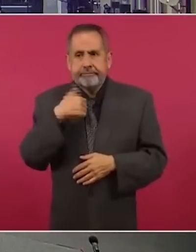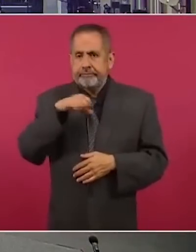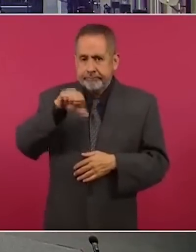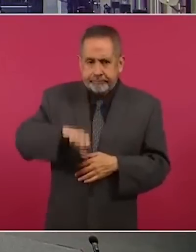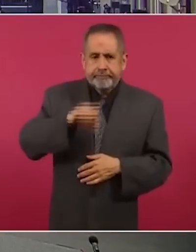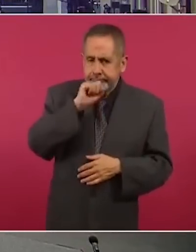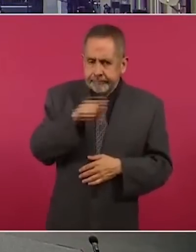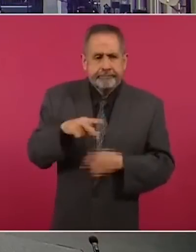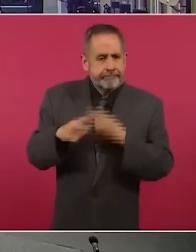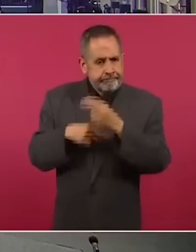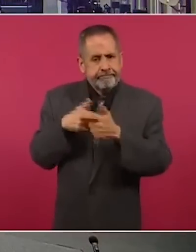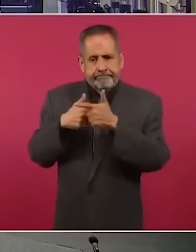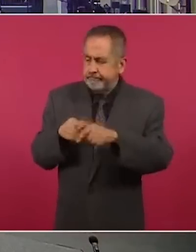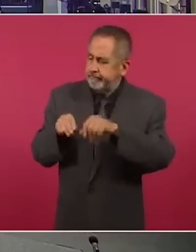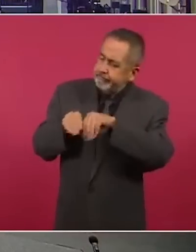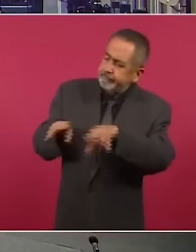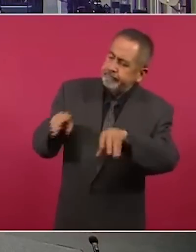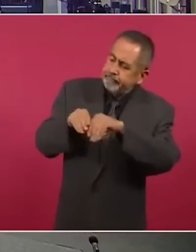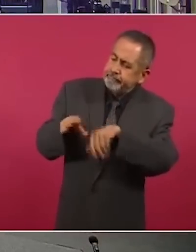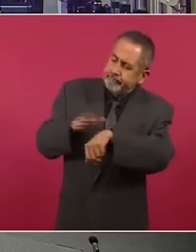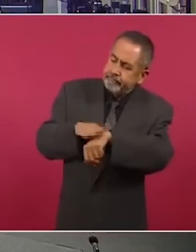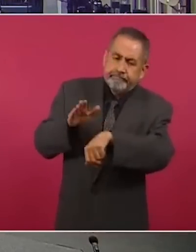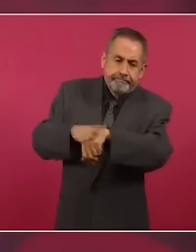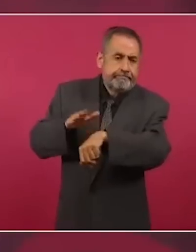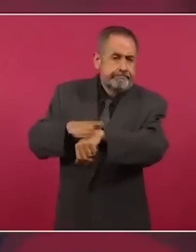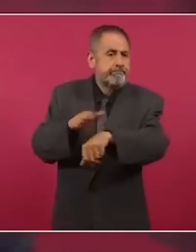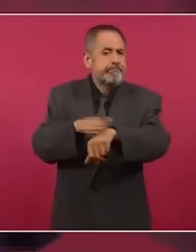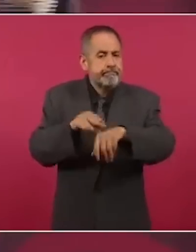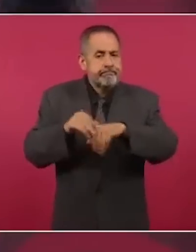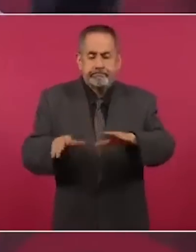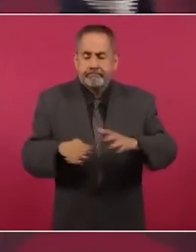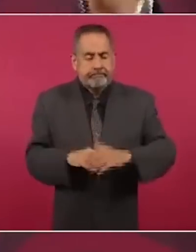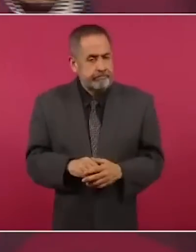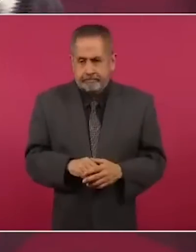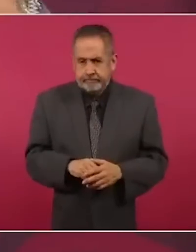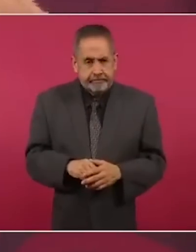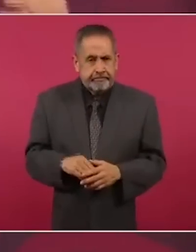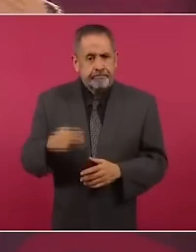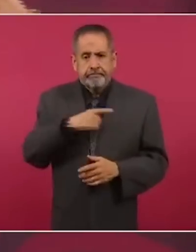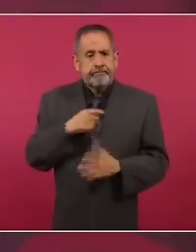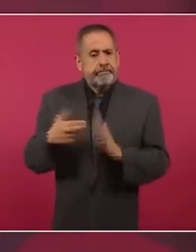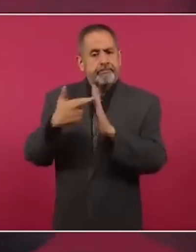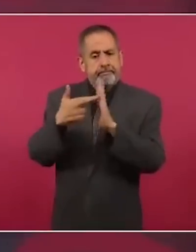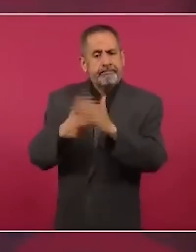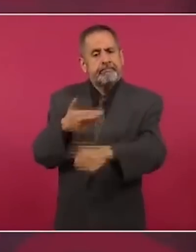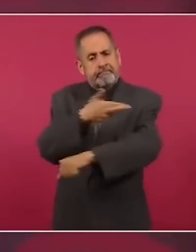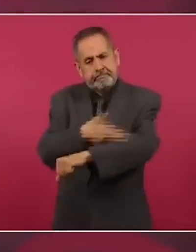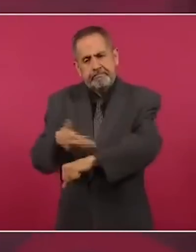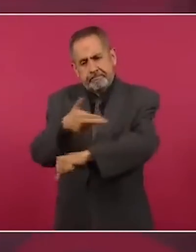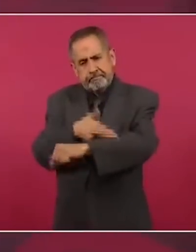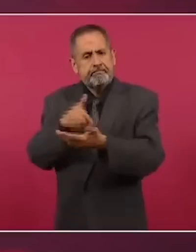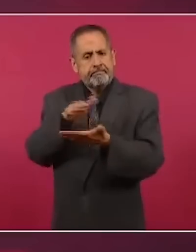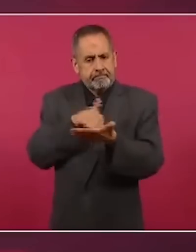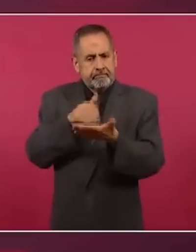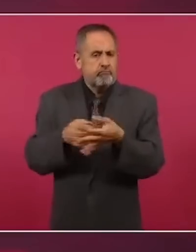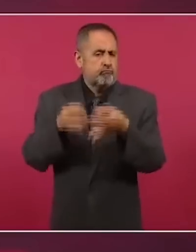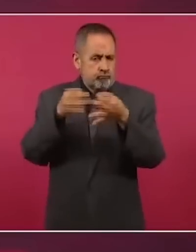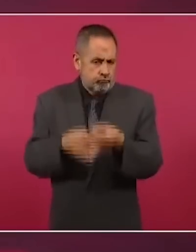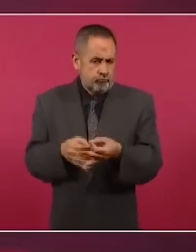insistiendo en que hay vías legales